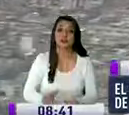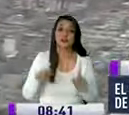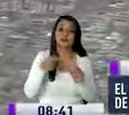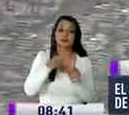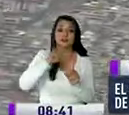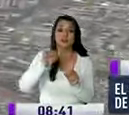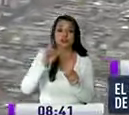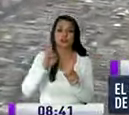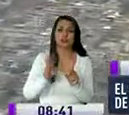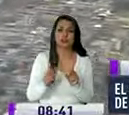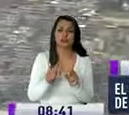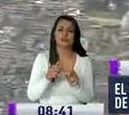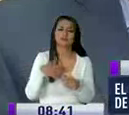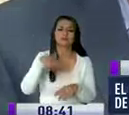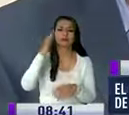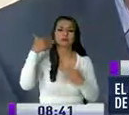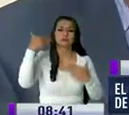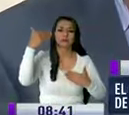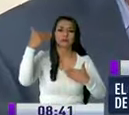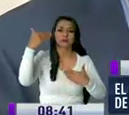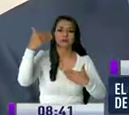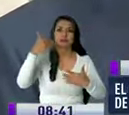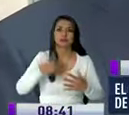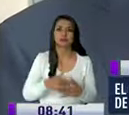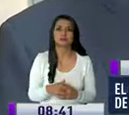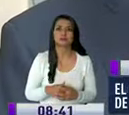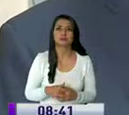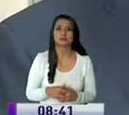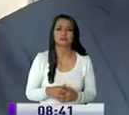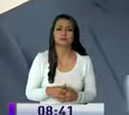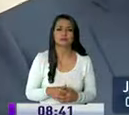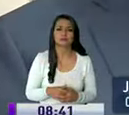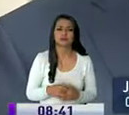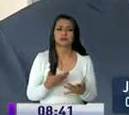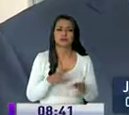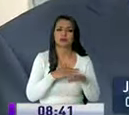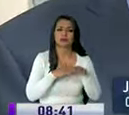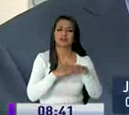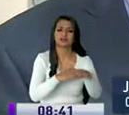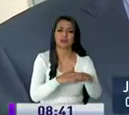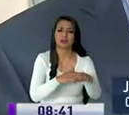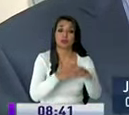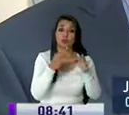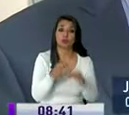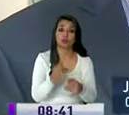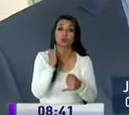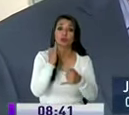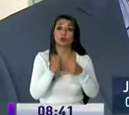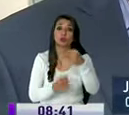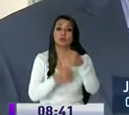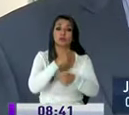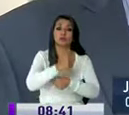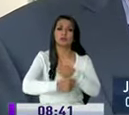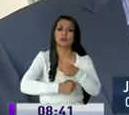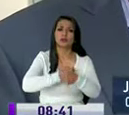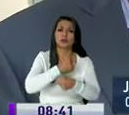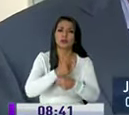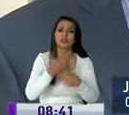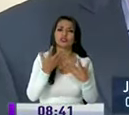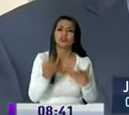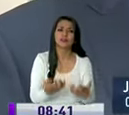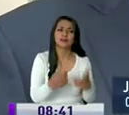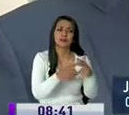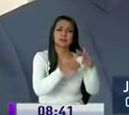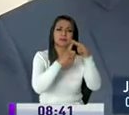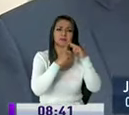tendría un tinte político realmente poco legítimo que el último año se quiera hacer cosas